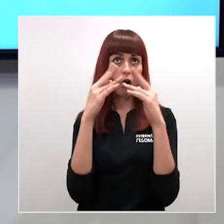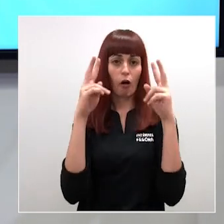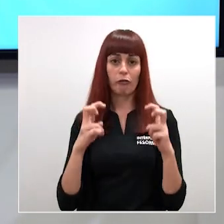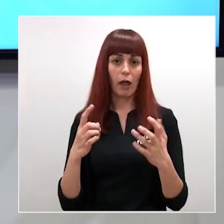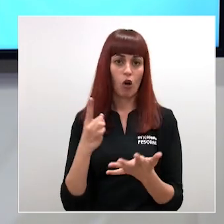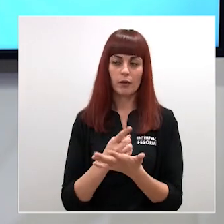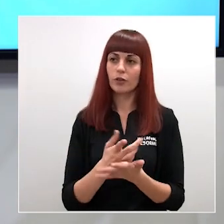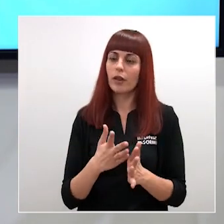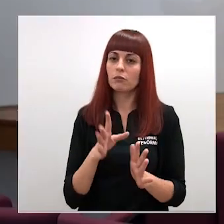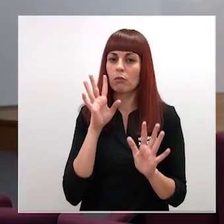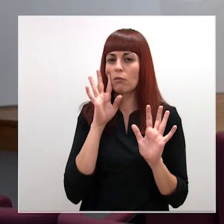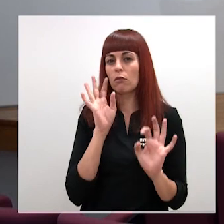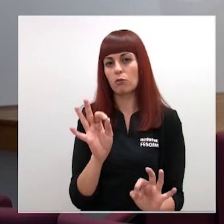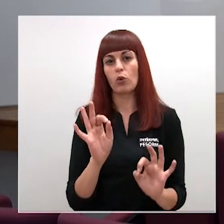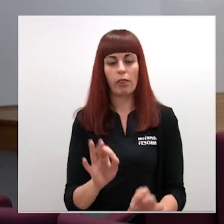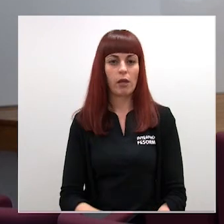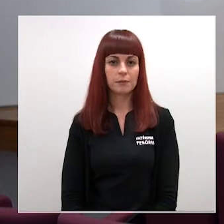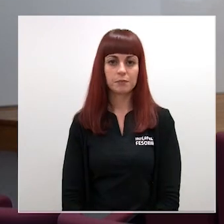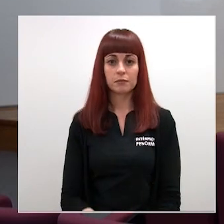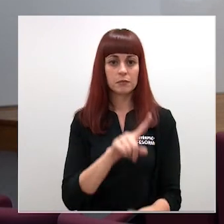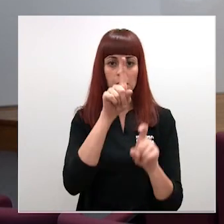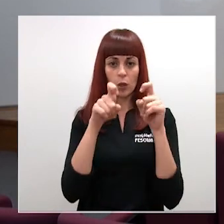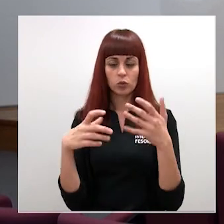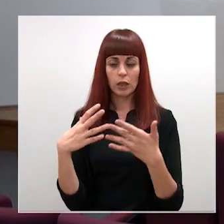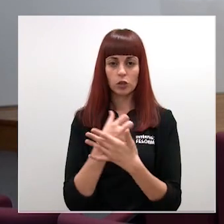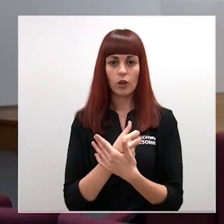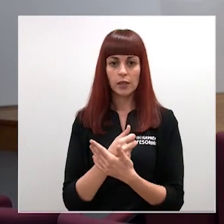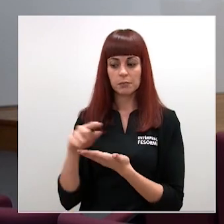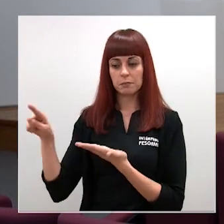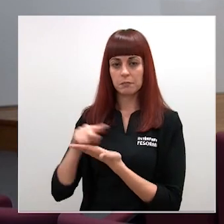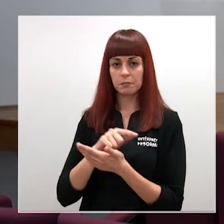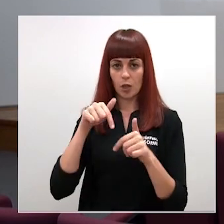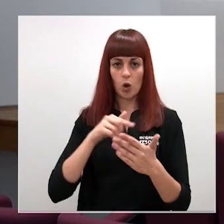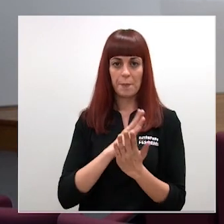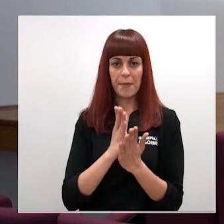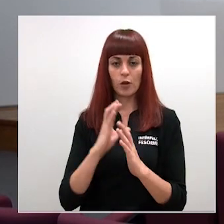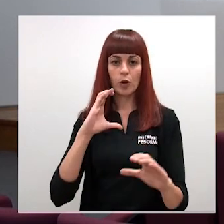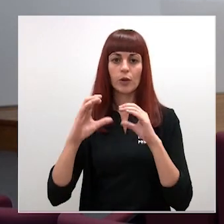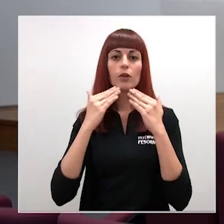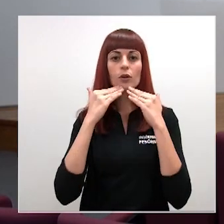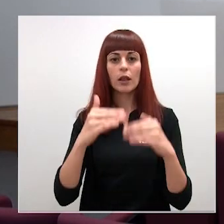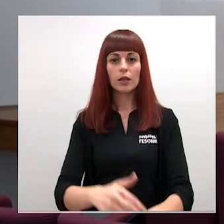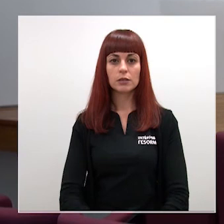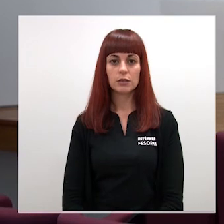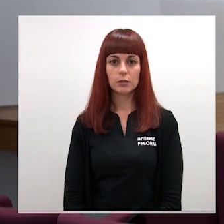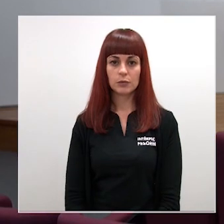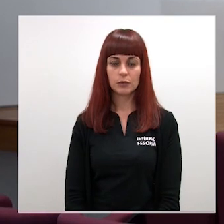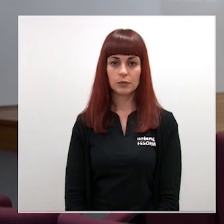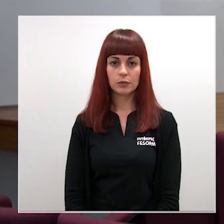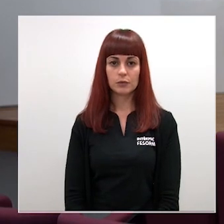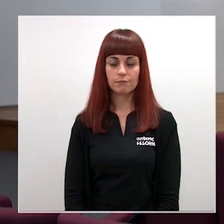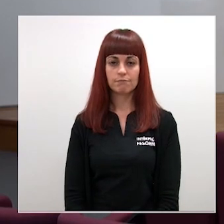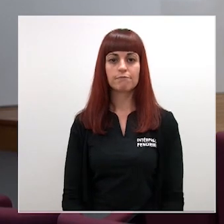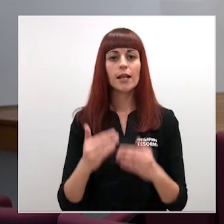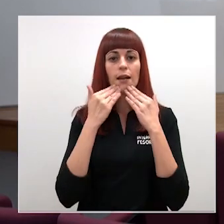esperarnos y prudencia bueno pues esas serían todas las preguntas que nos han hecho llegar en el día de hoy los medios de comunicación muchas gracias muchísimas